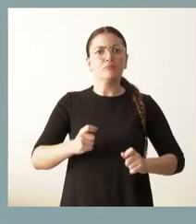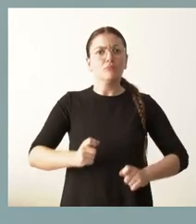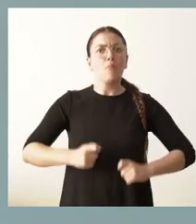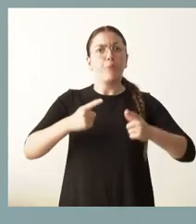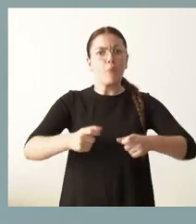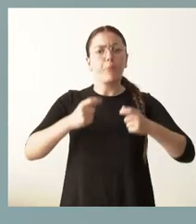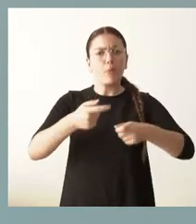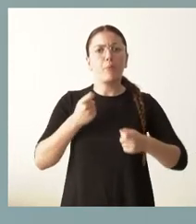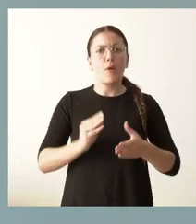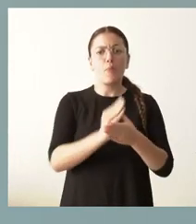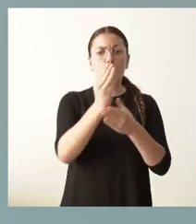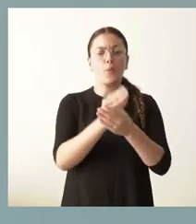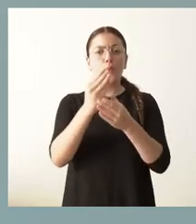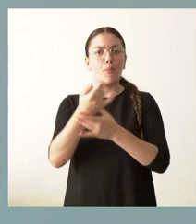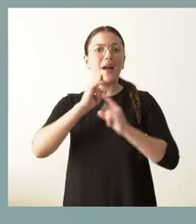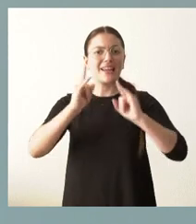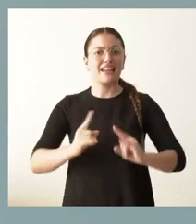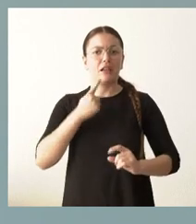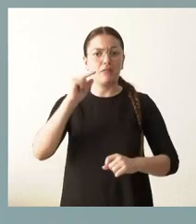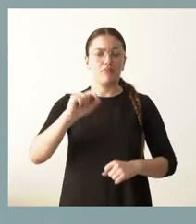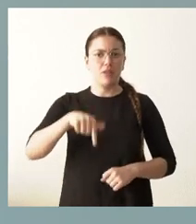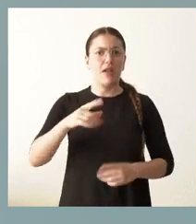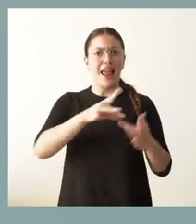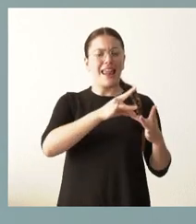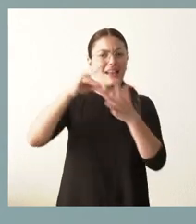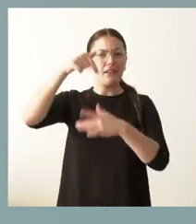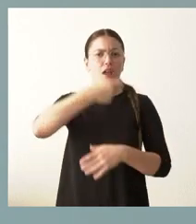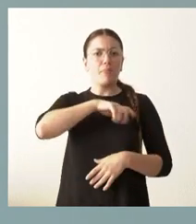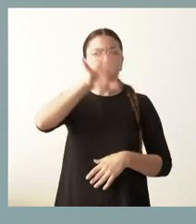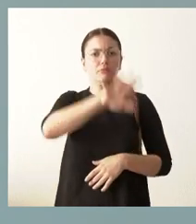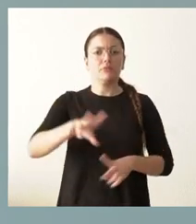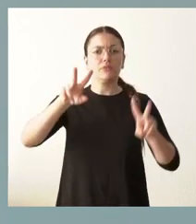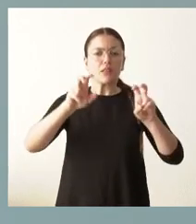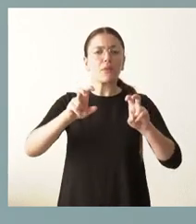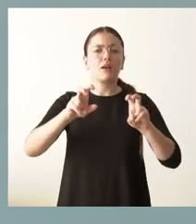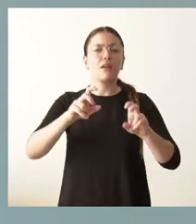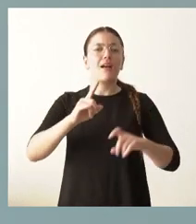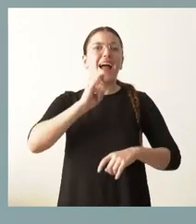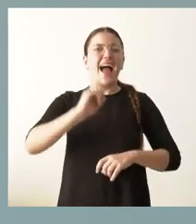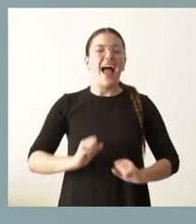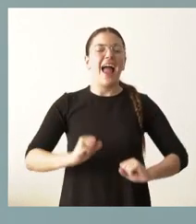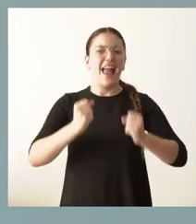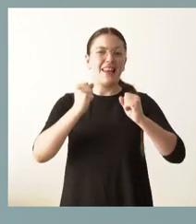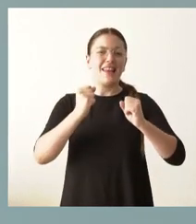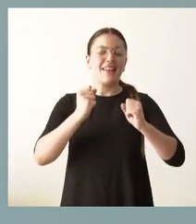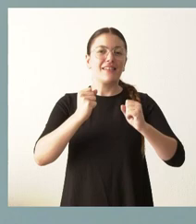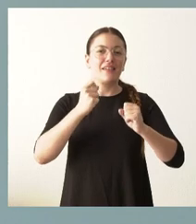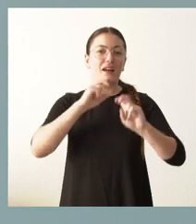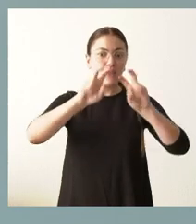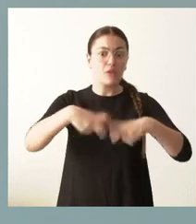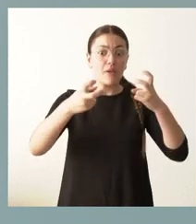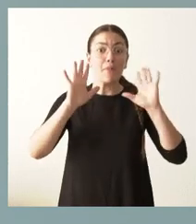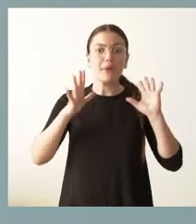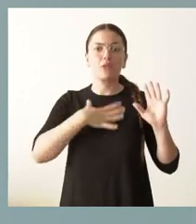eléctrica, es líder dentro de España en energías renovables, pero habríamos podido producir todavía más energía si no se hubieran cerrado las